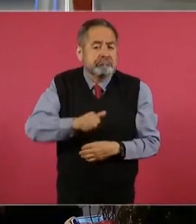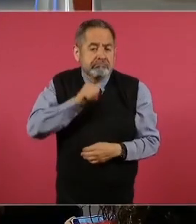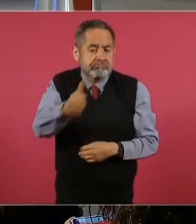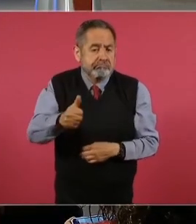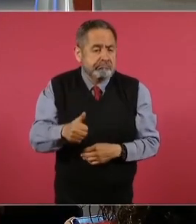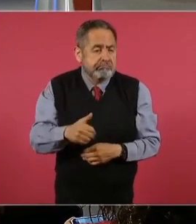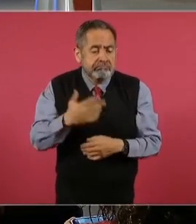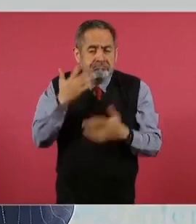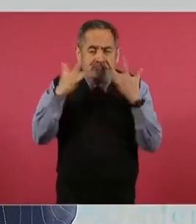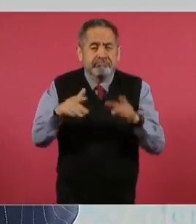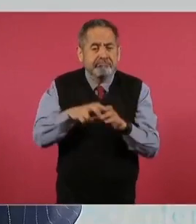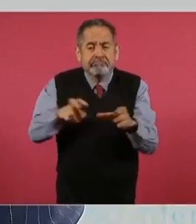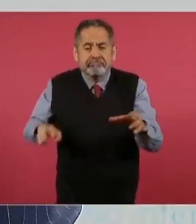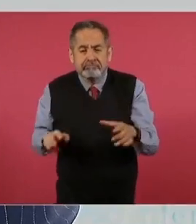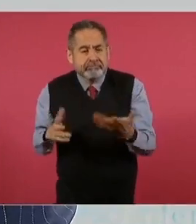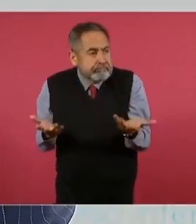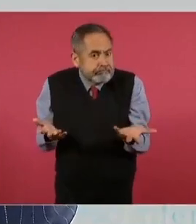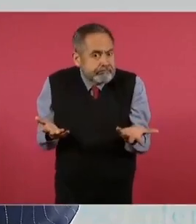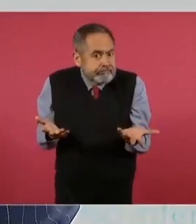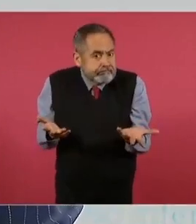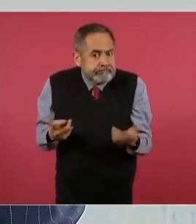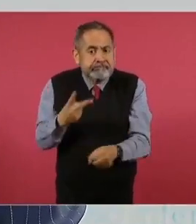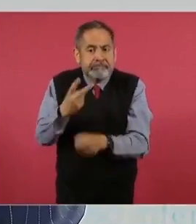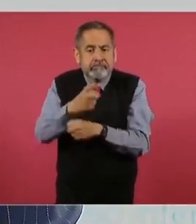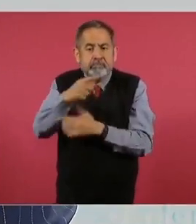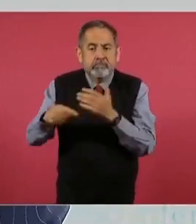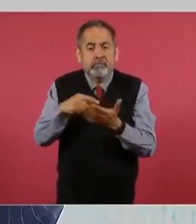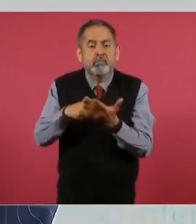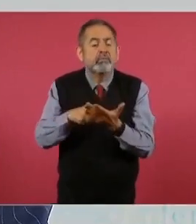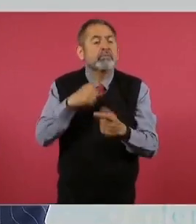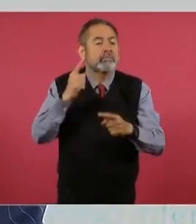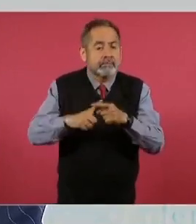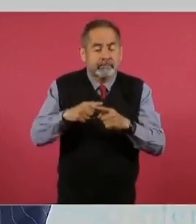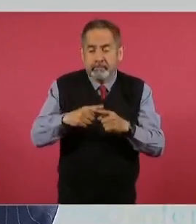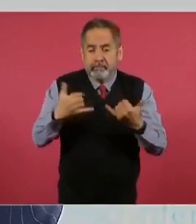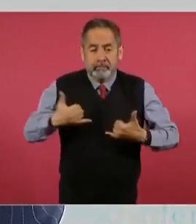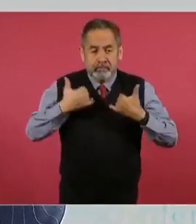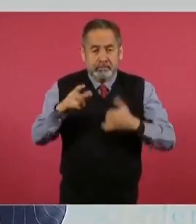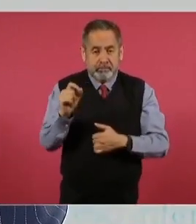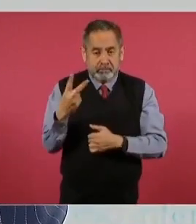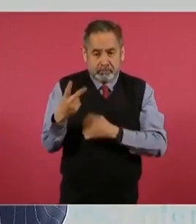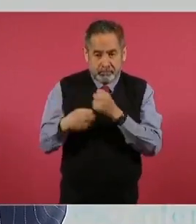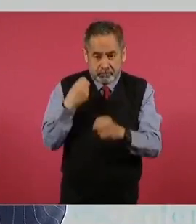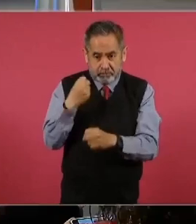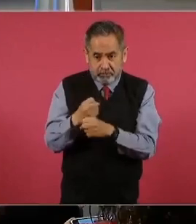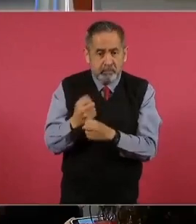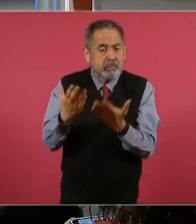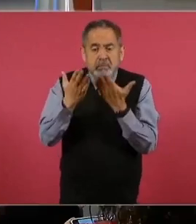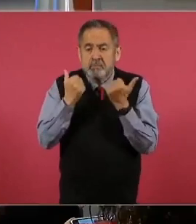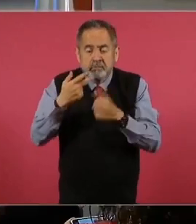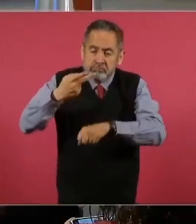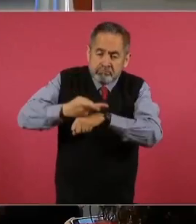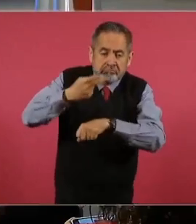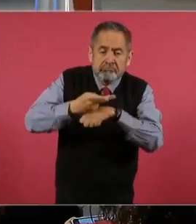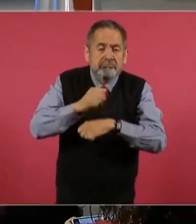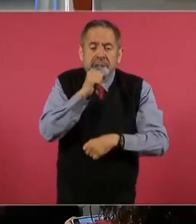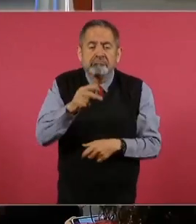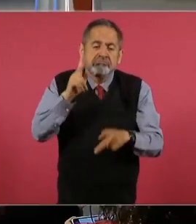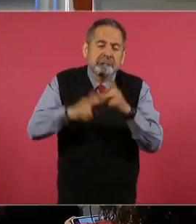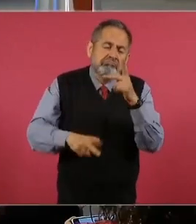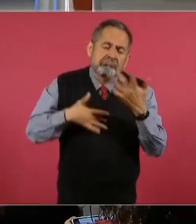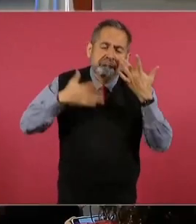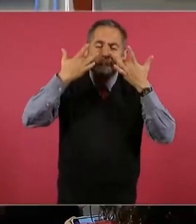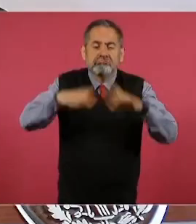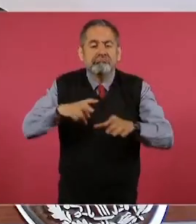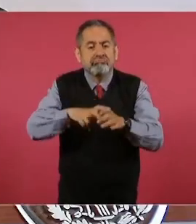Ocupa el segundo lugar de la población de veintidós años o más que no tiene educación media superior completa con